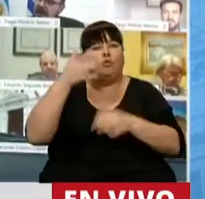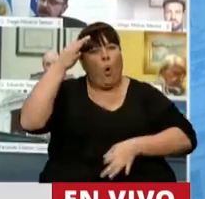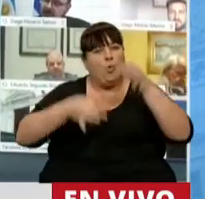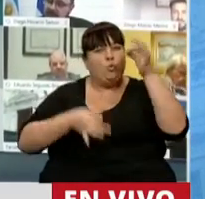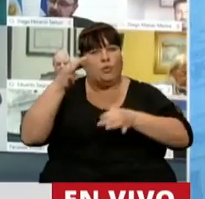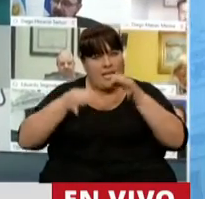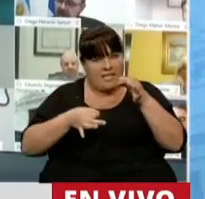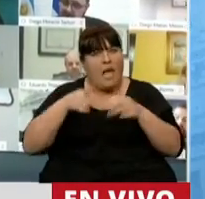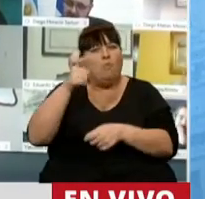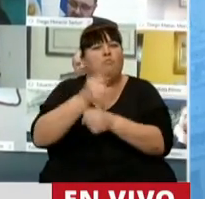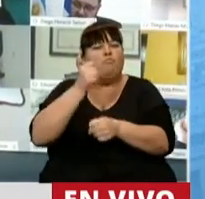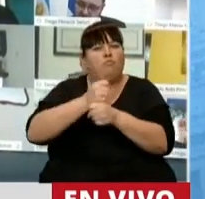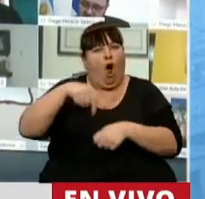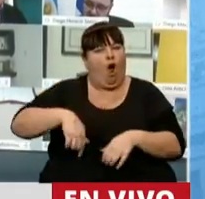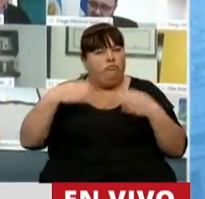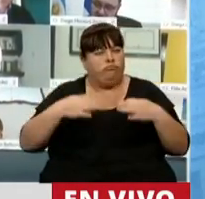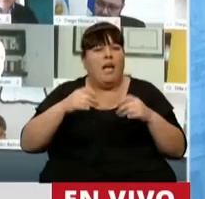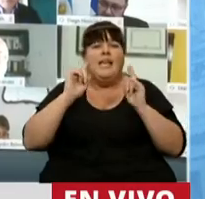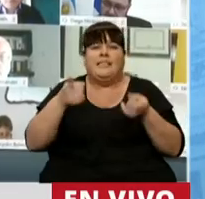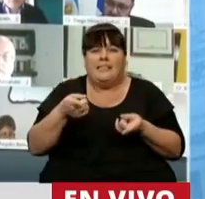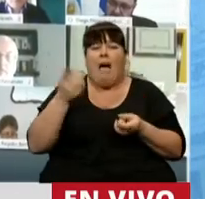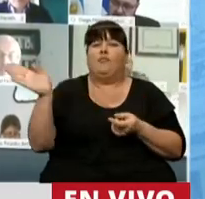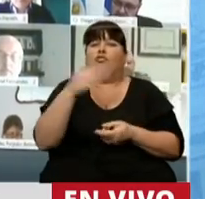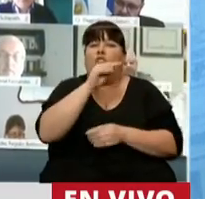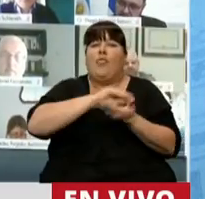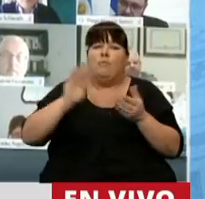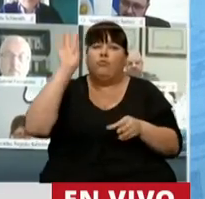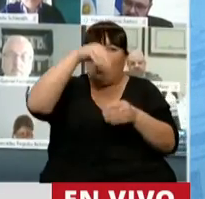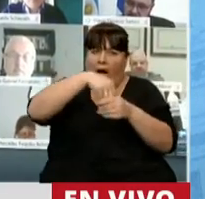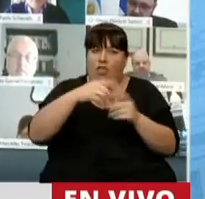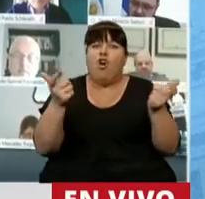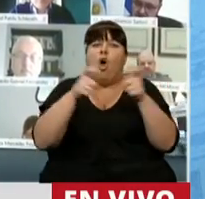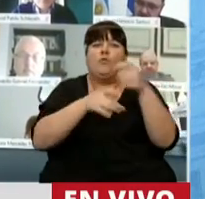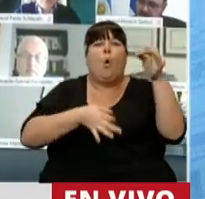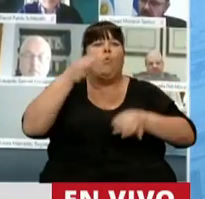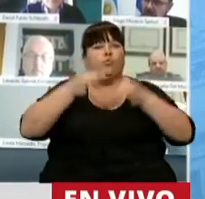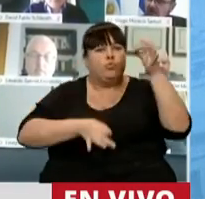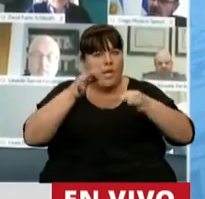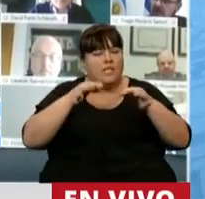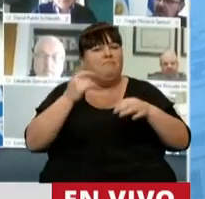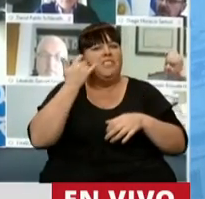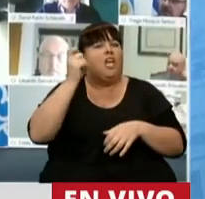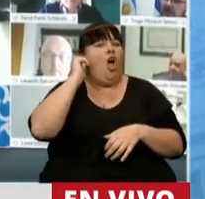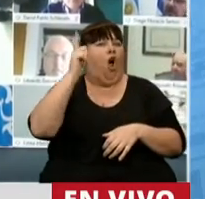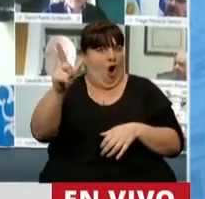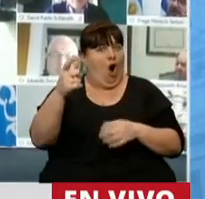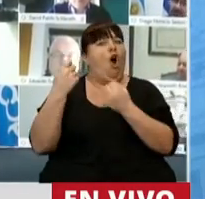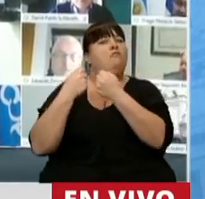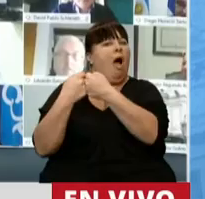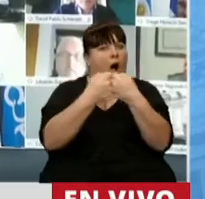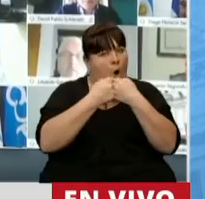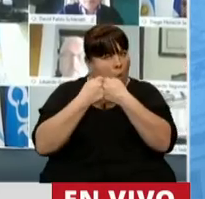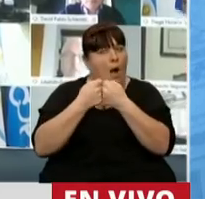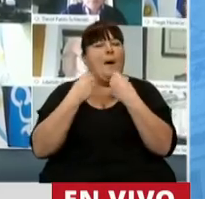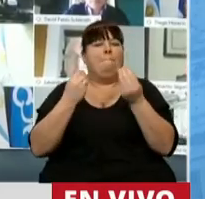Justicia por la labor que realizó hoy y por cada uno de los diputados que participamos de la Comisión de Justicia en la que logramos llegar a un acuerdo